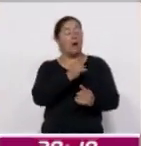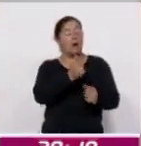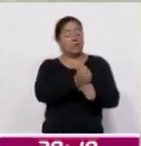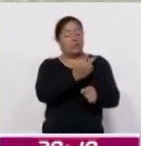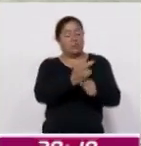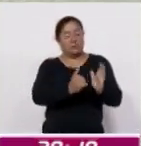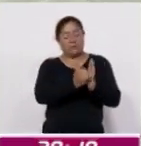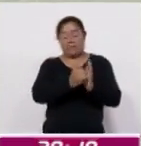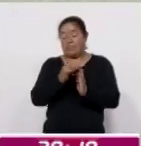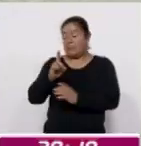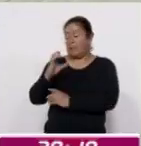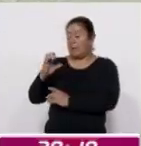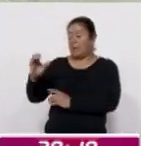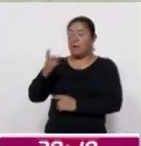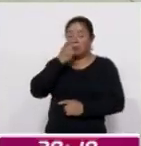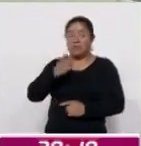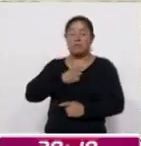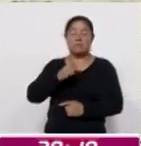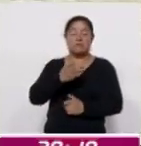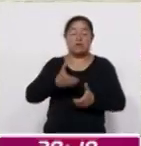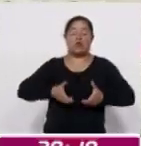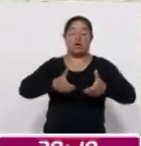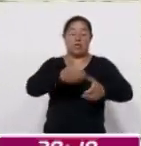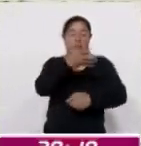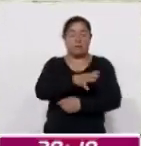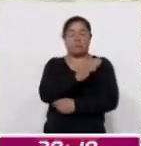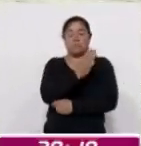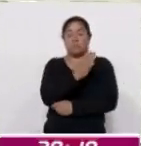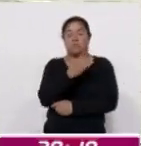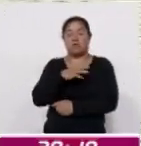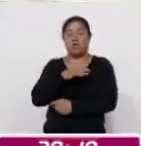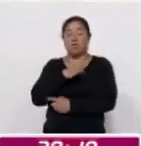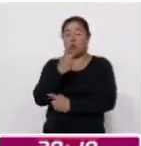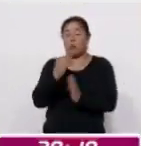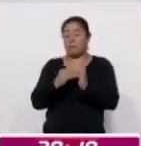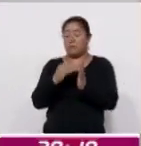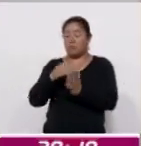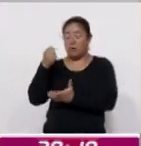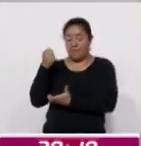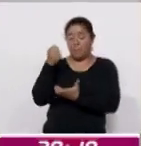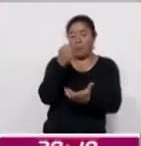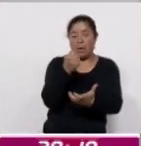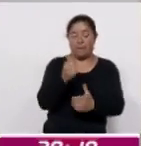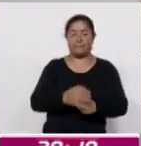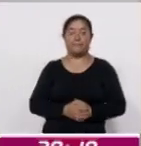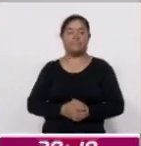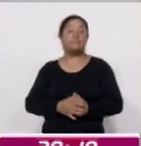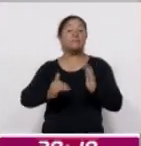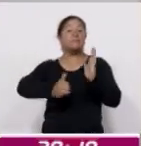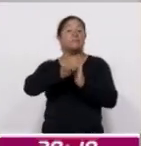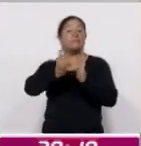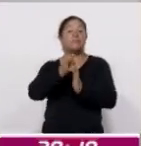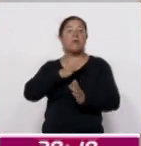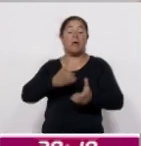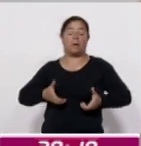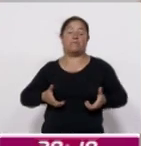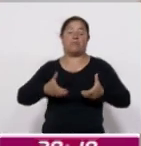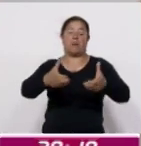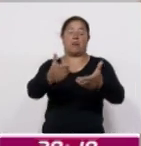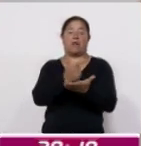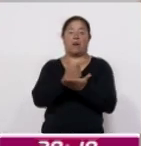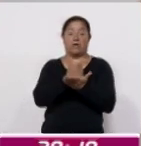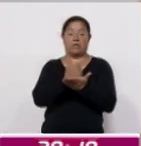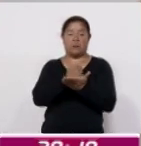detalló que la construcción de la calle 10 de Mayo tuvo una inversión superior a un millón de pesos. Se hizo la construcción de pavimento con